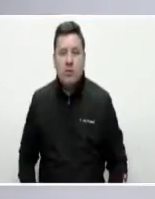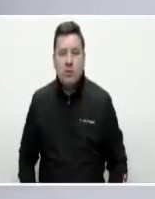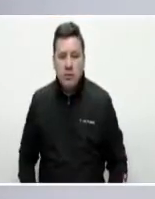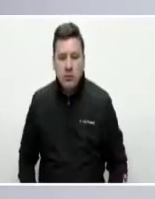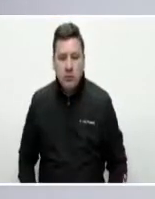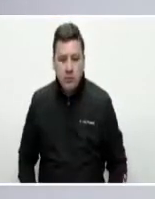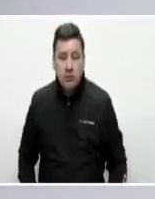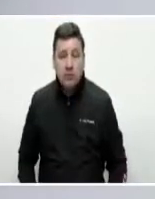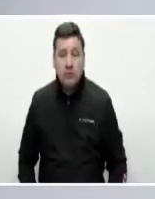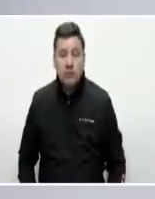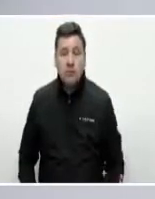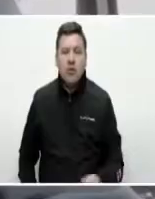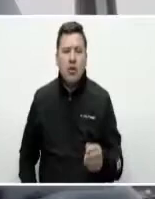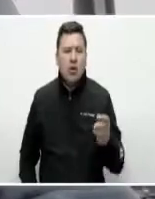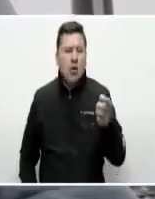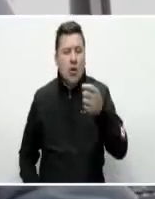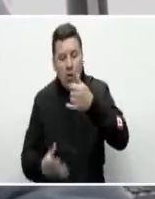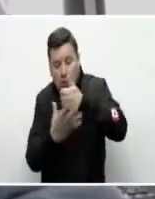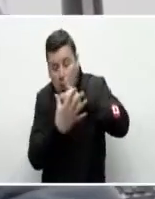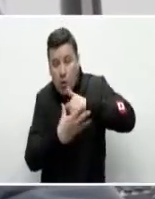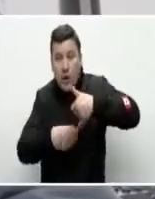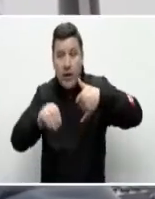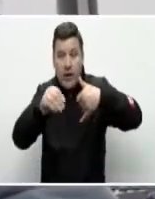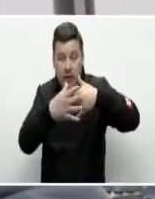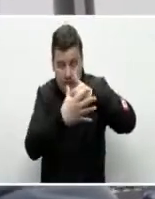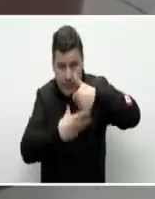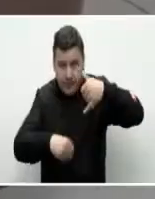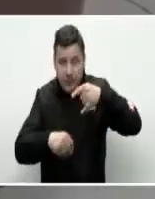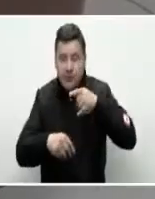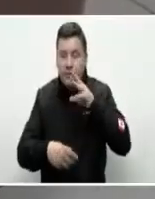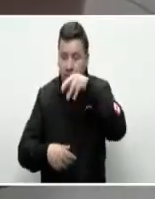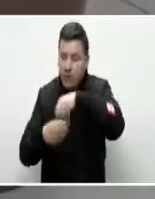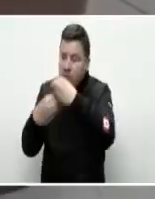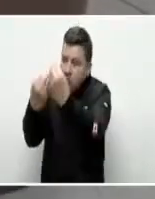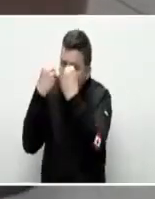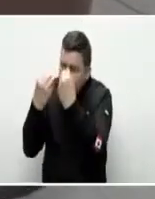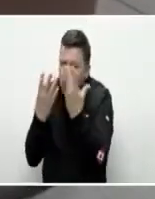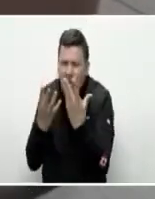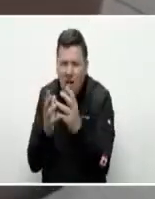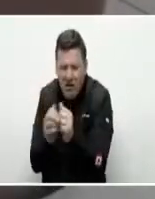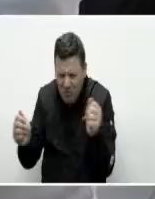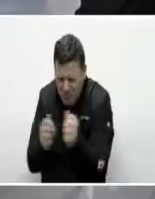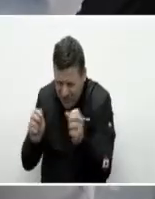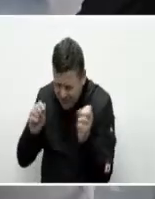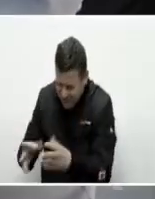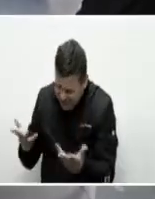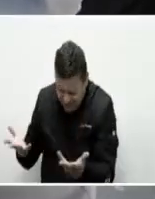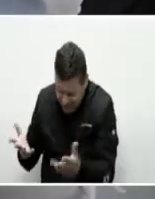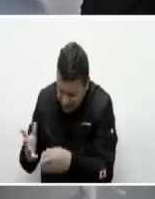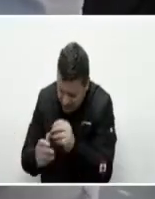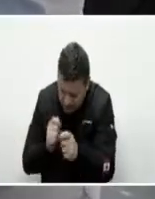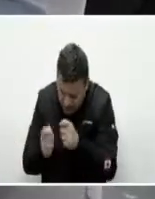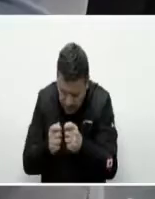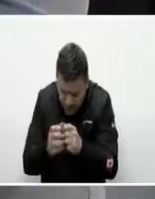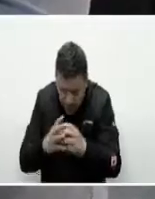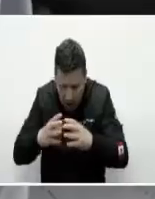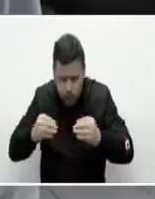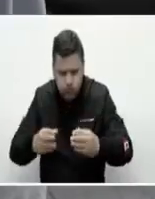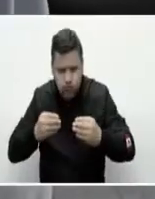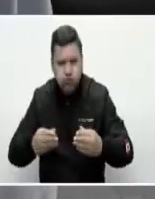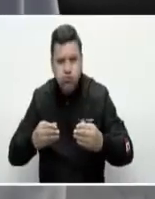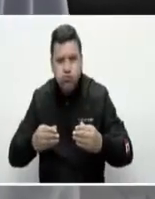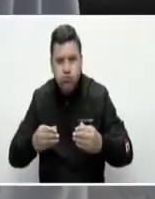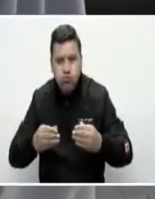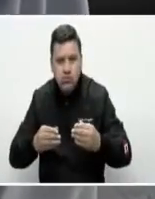En Guainía formamos aprendices en el proceso de recolección y transformación del plástico a través del técnico en transformación de polímeros por